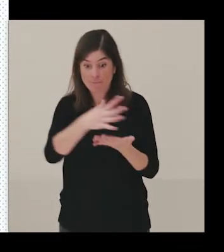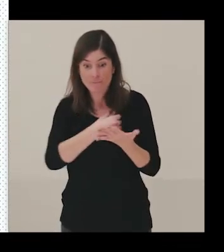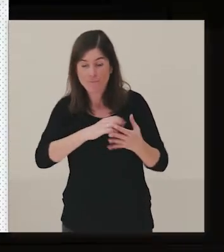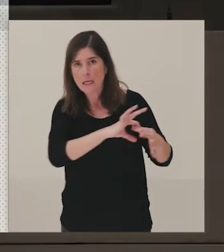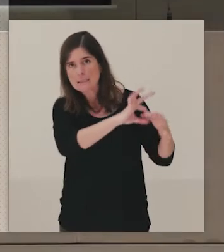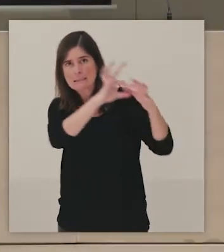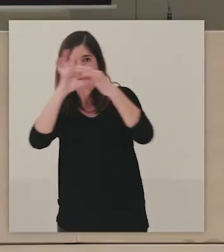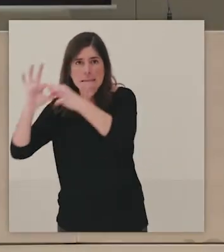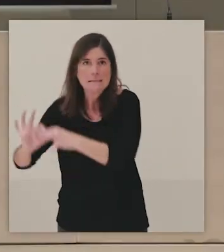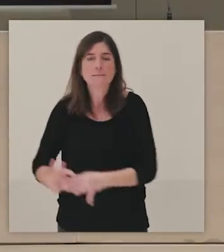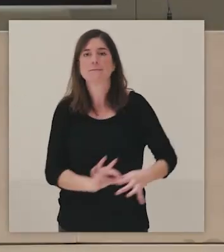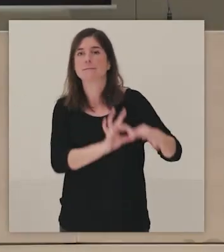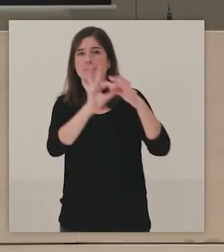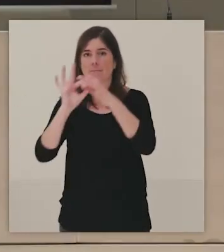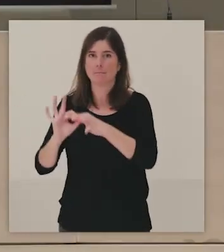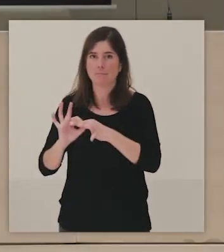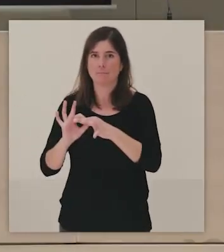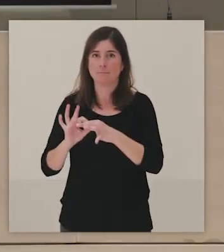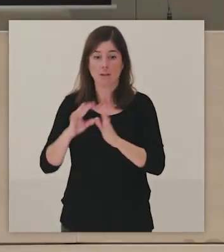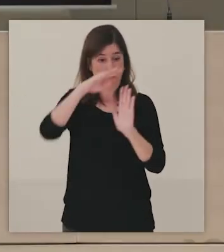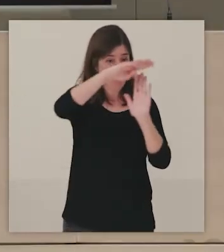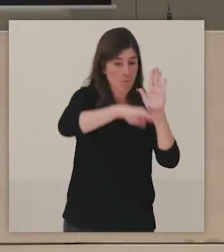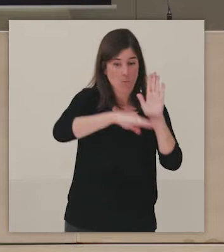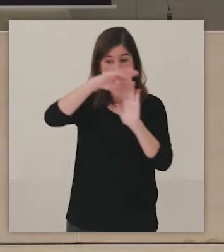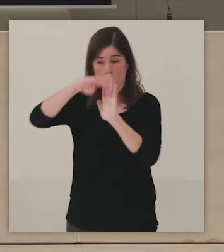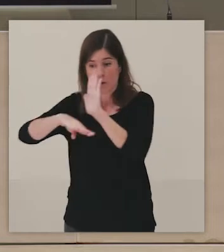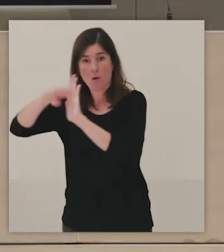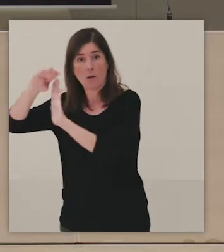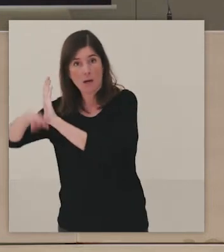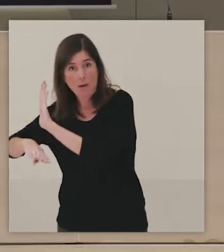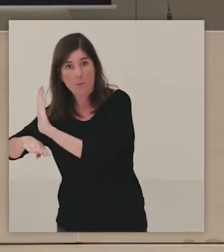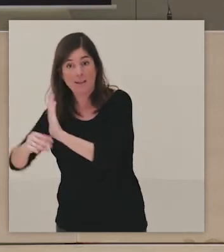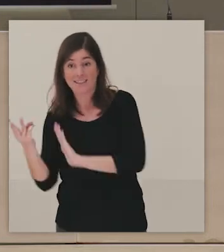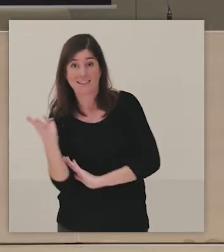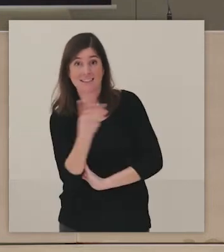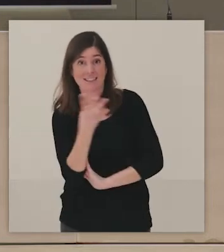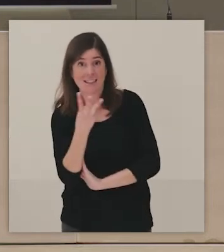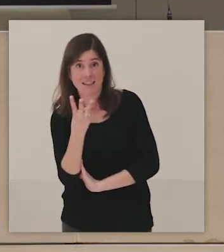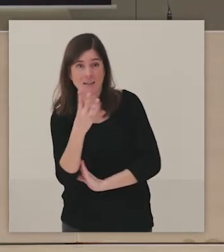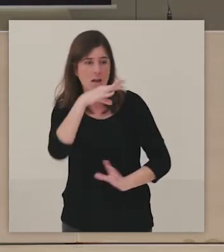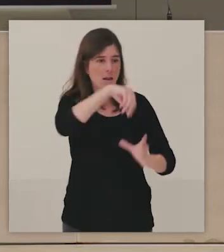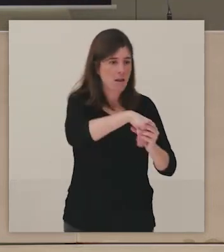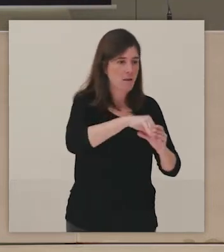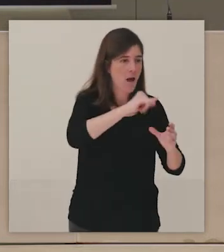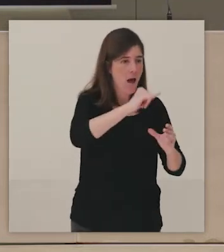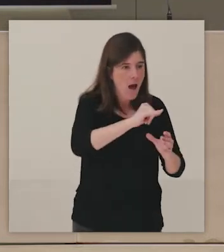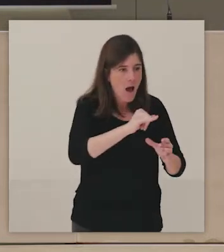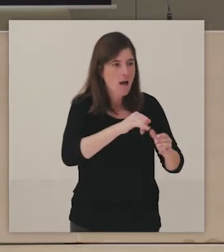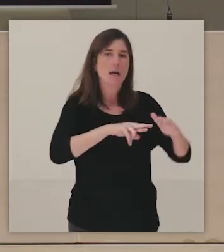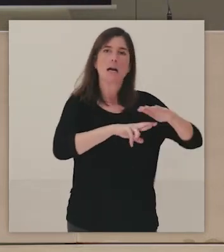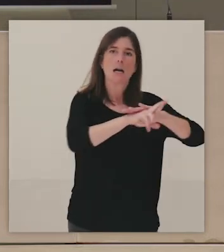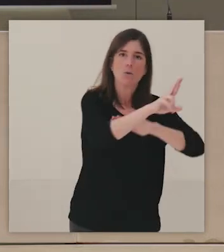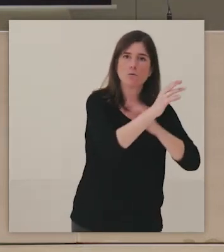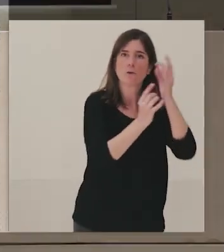de esos tres programas, pues se derivan recursos, actividades